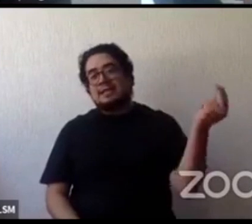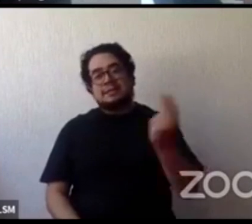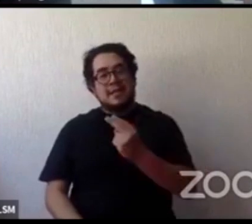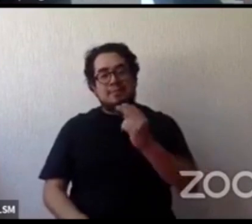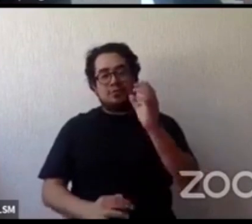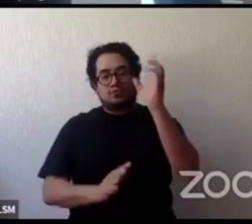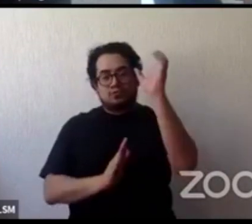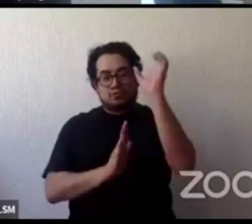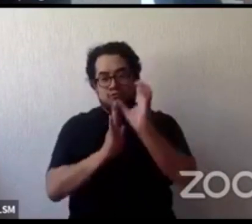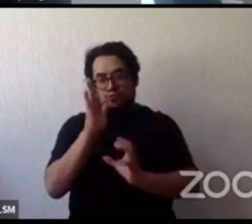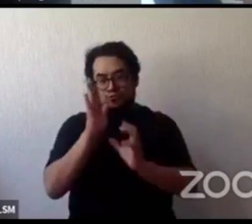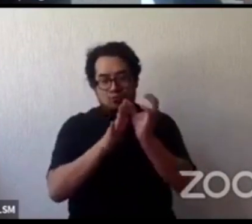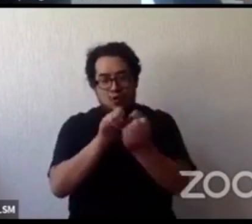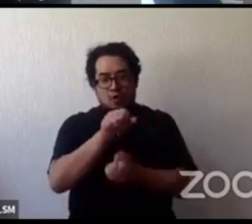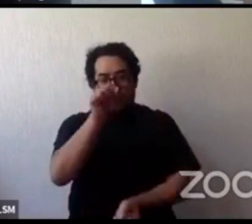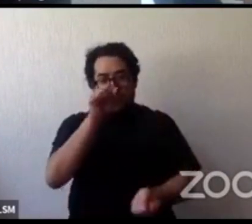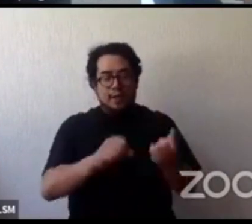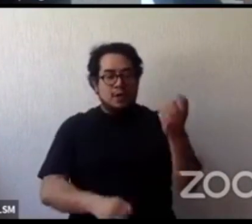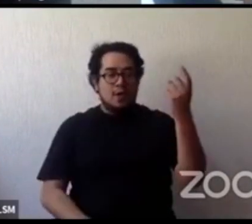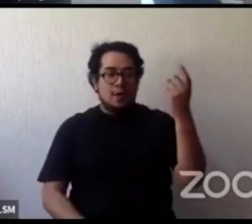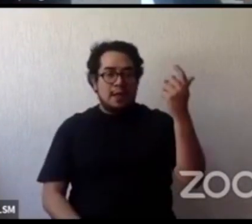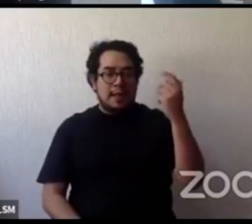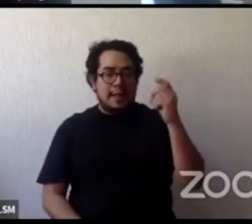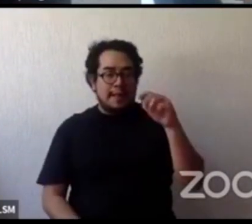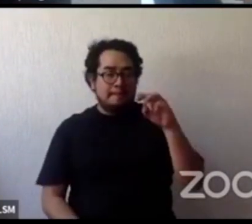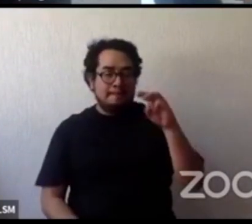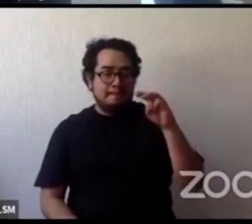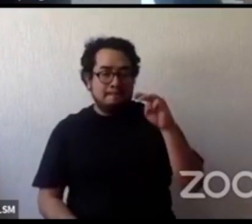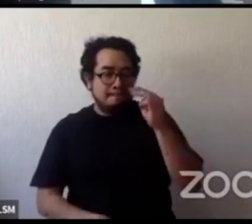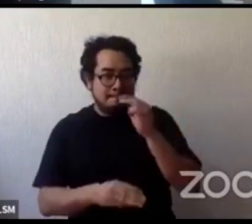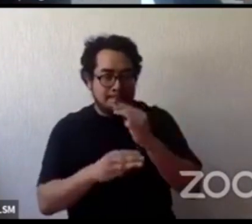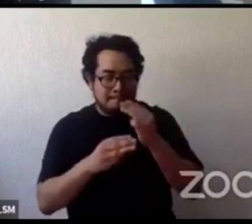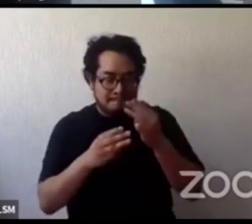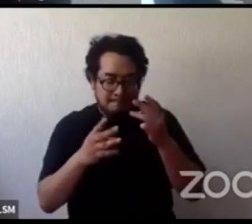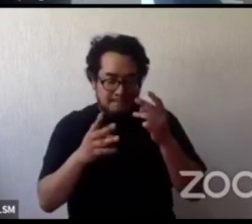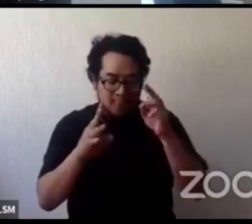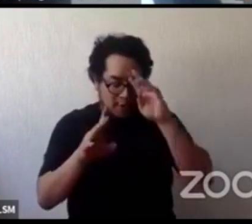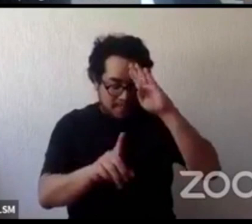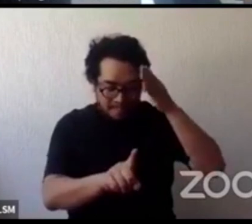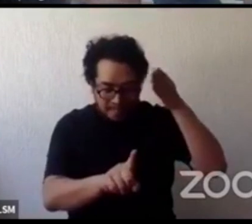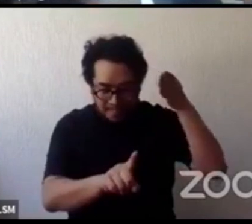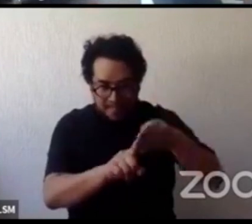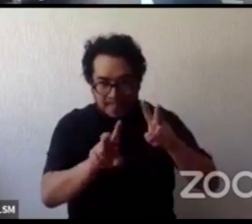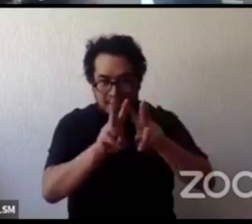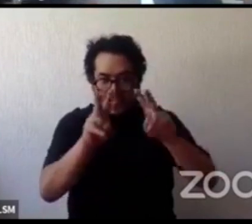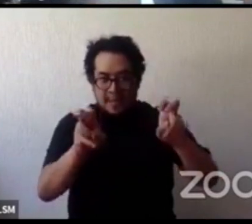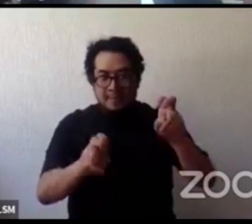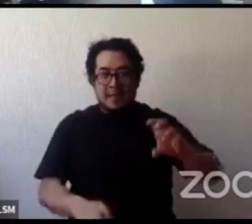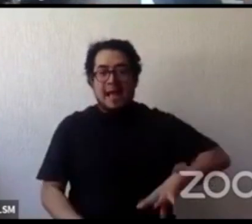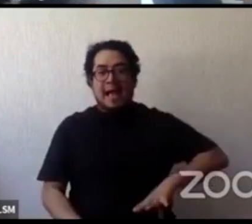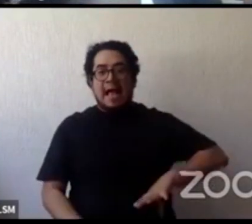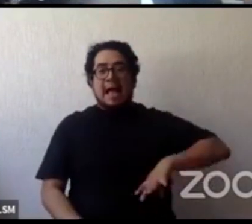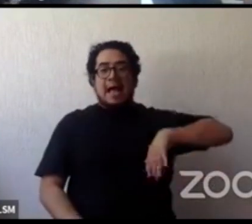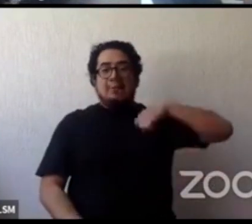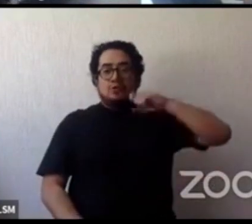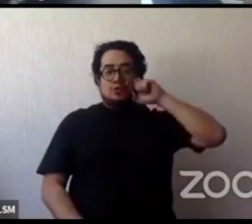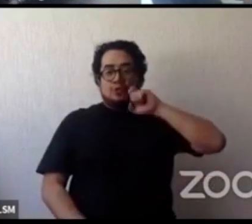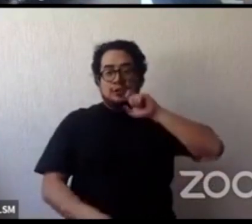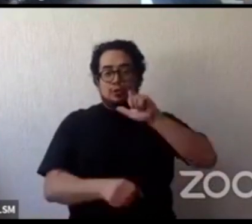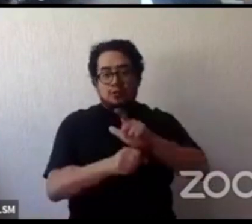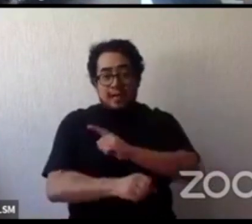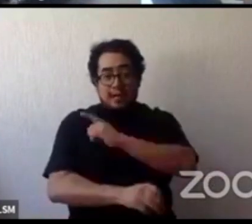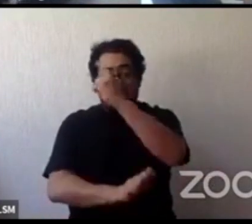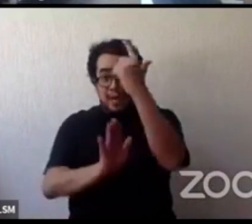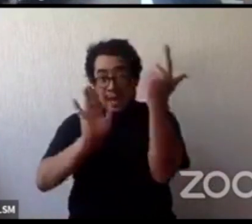en materia civil y penal para el tema del abuso sexual que necesitamos reconocer también en nuestras leyes el abuso sexual sin